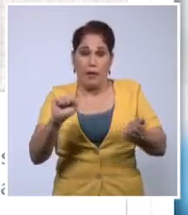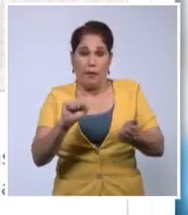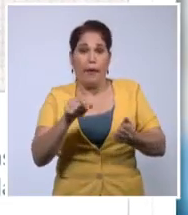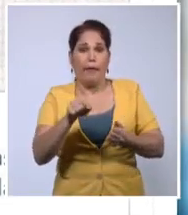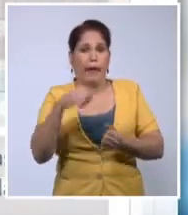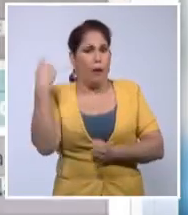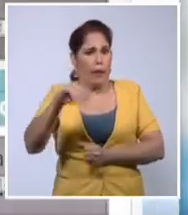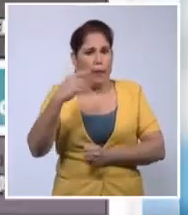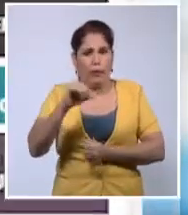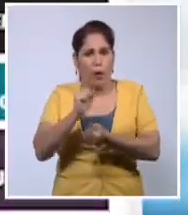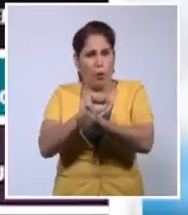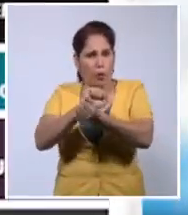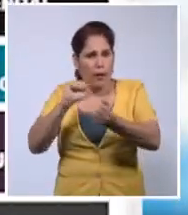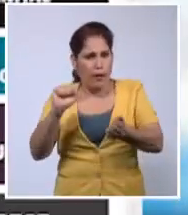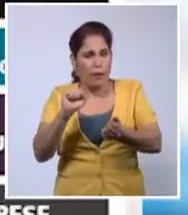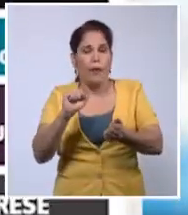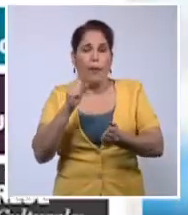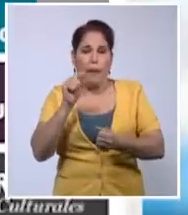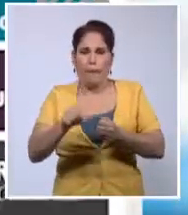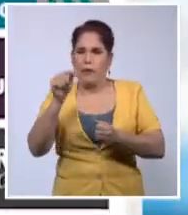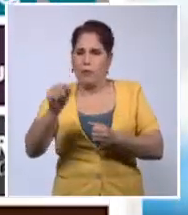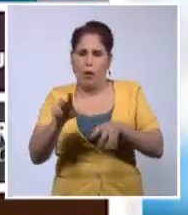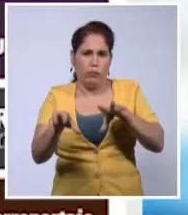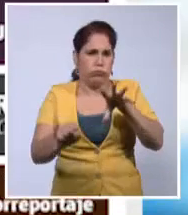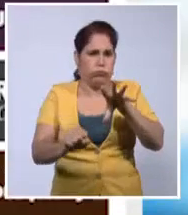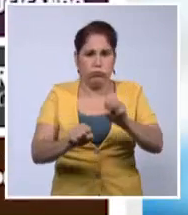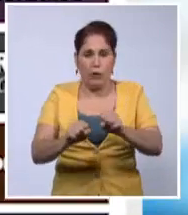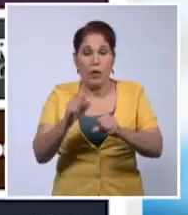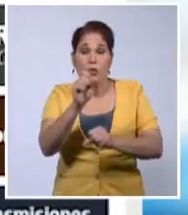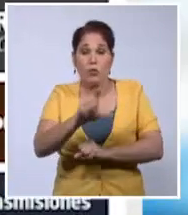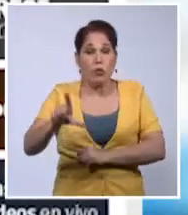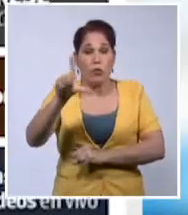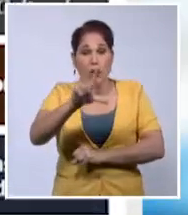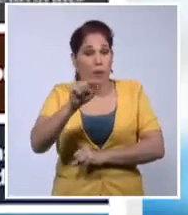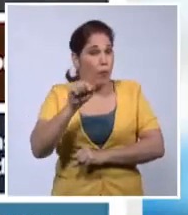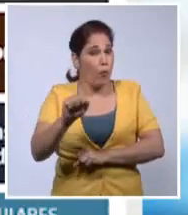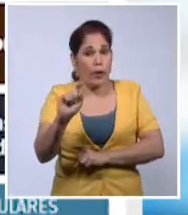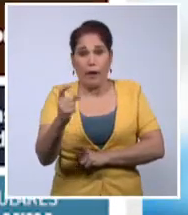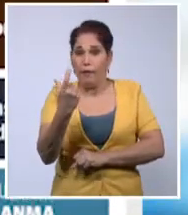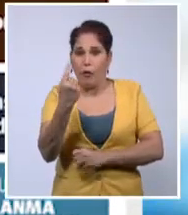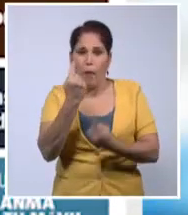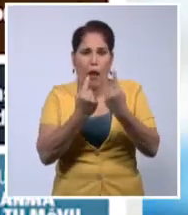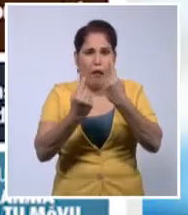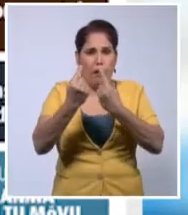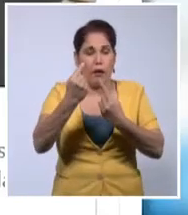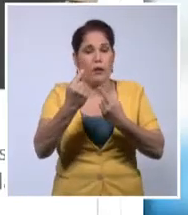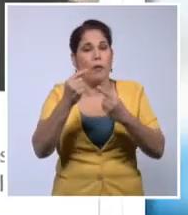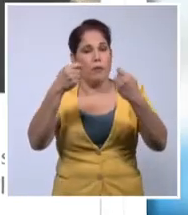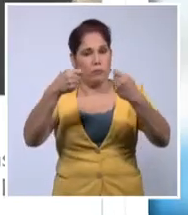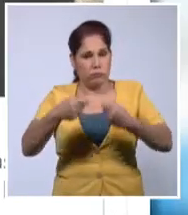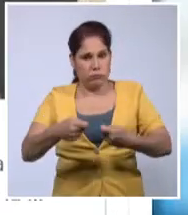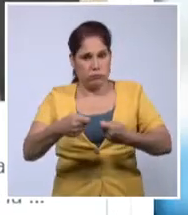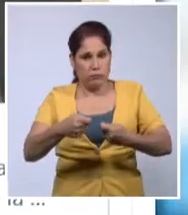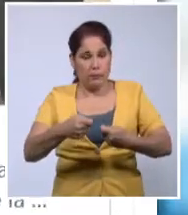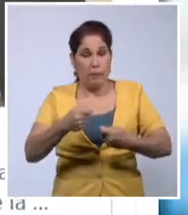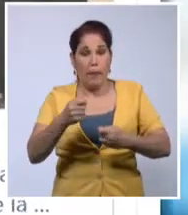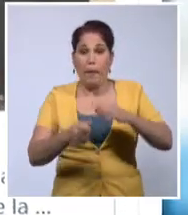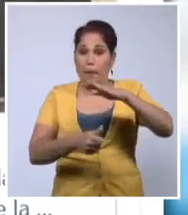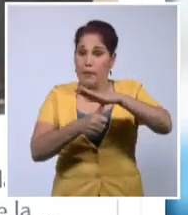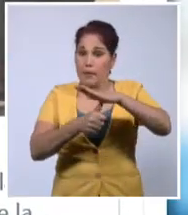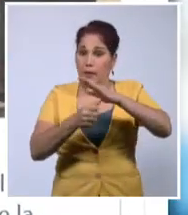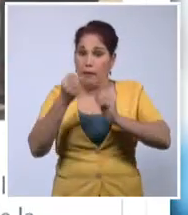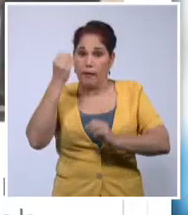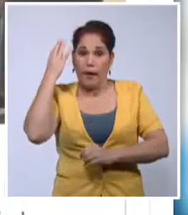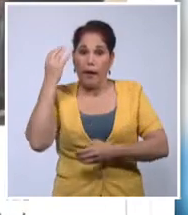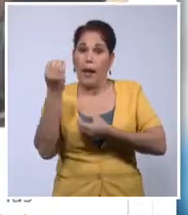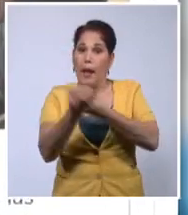explotados, de los saqueados. El socialismo es la única alternativa, sentenció. El mandatario compartió